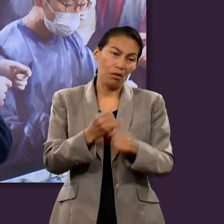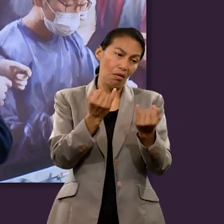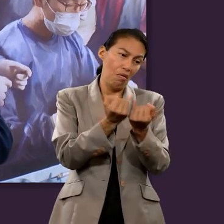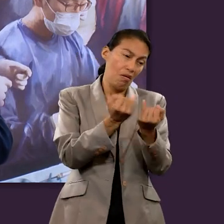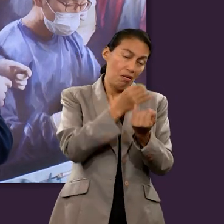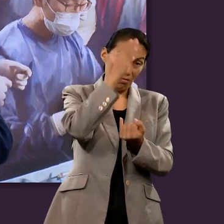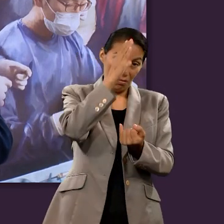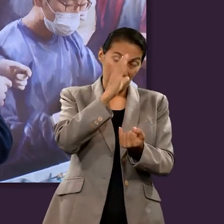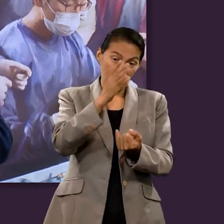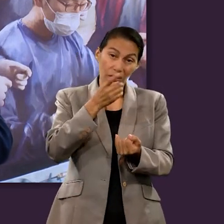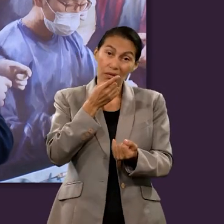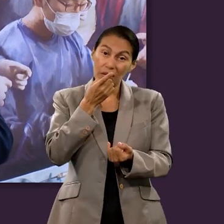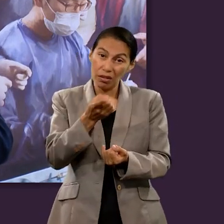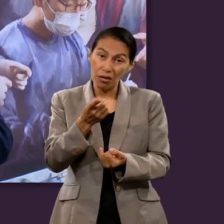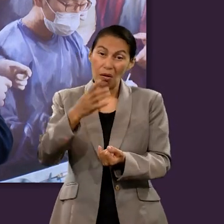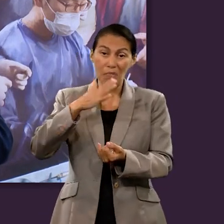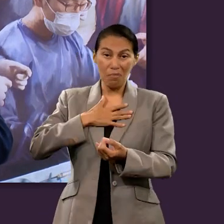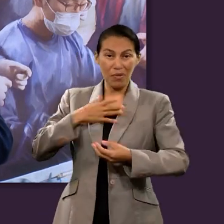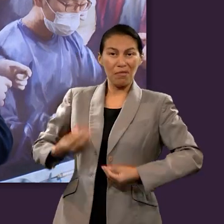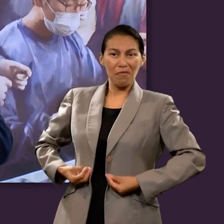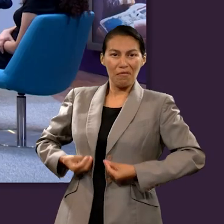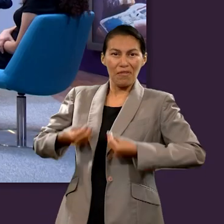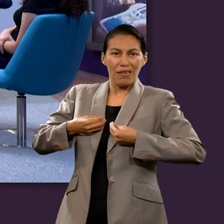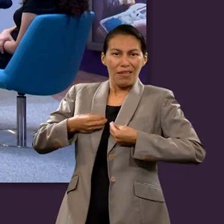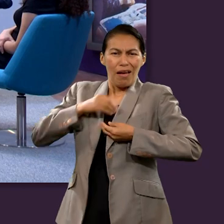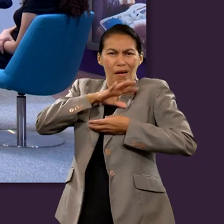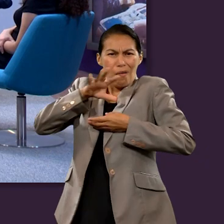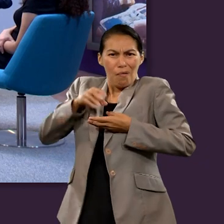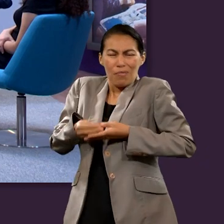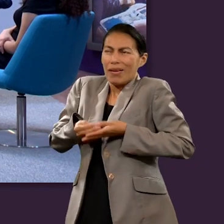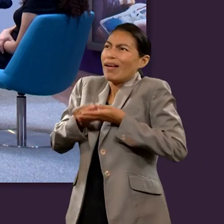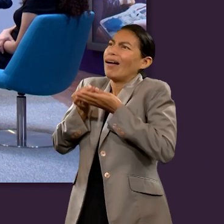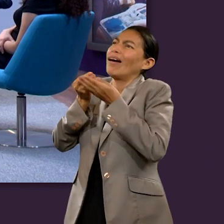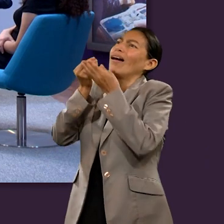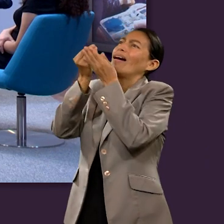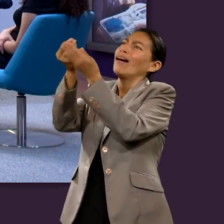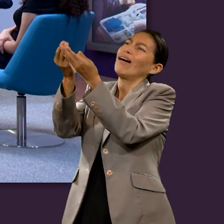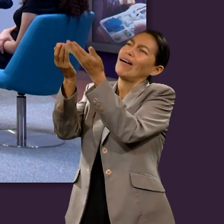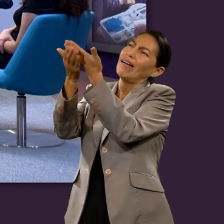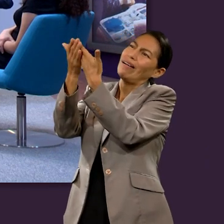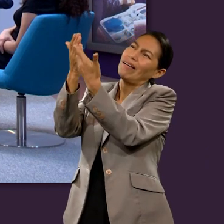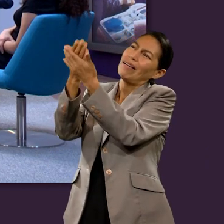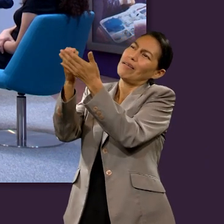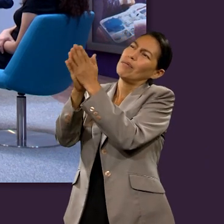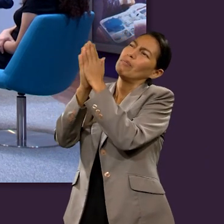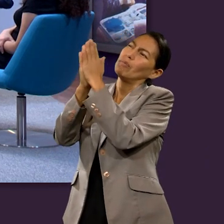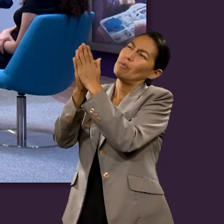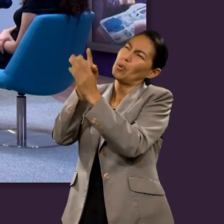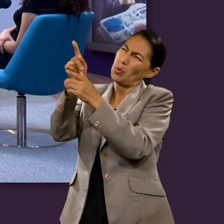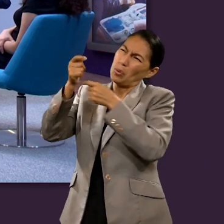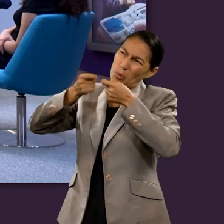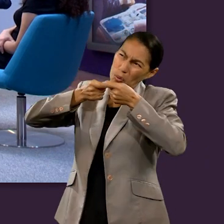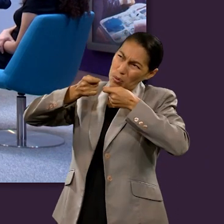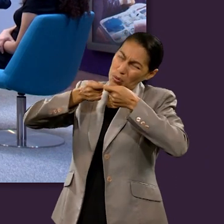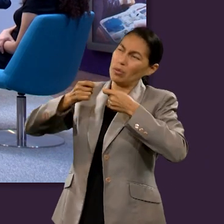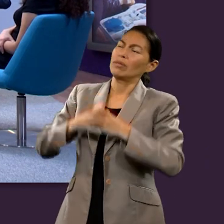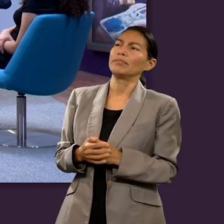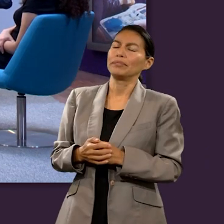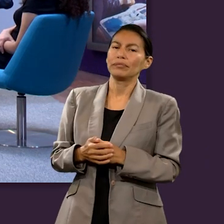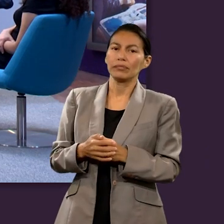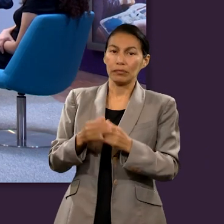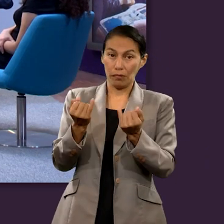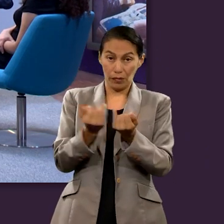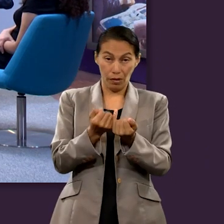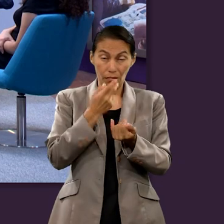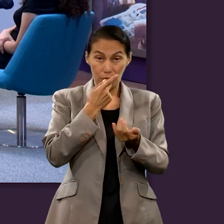saber lo que realmente sería justo solo queda como dijo Chiprián dejar nuestras vidas en las manos de Dios